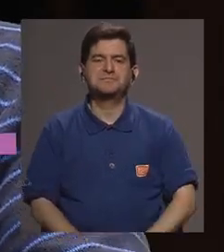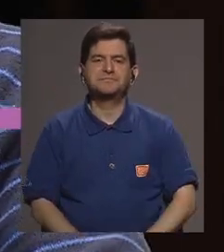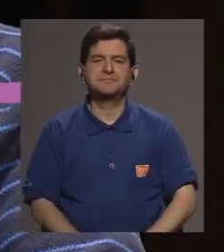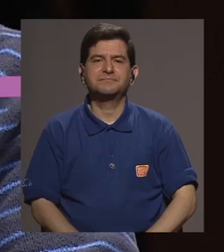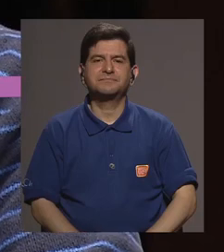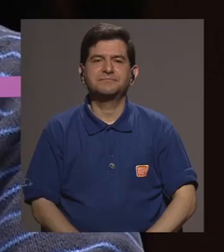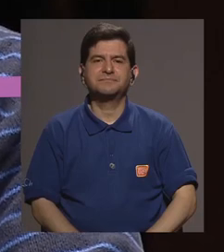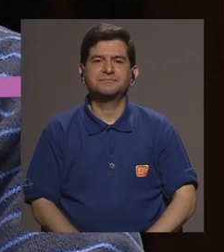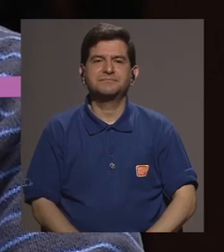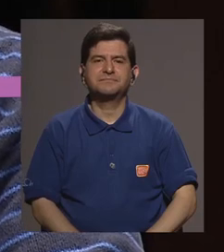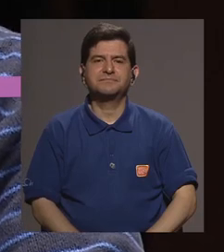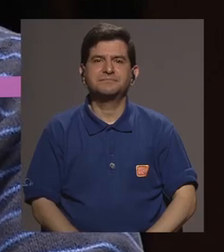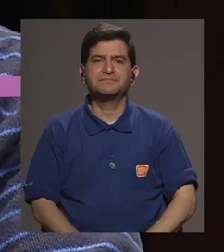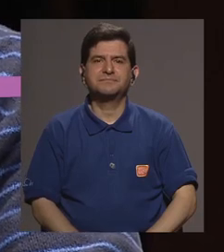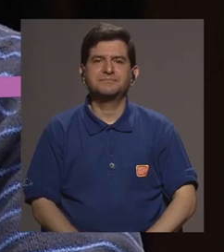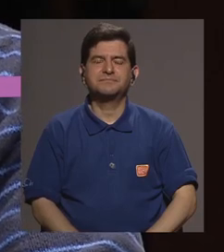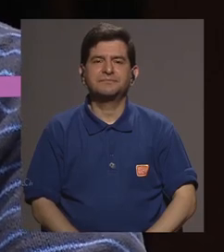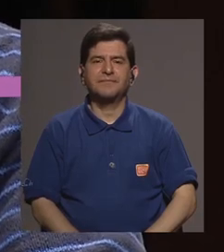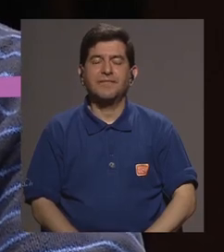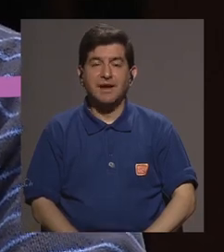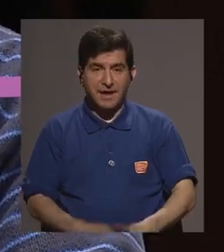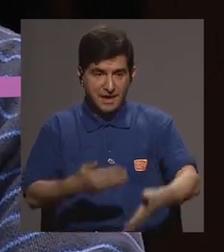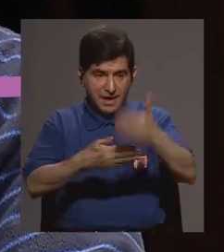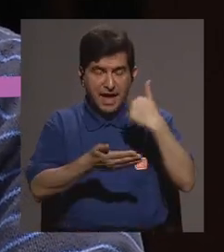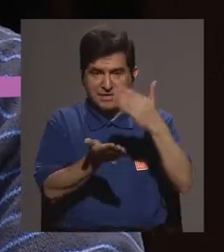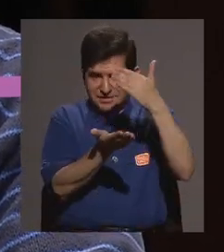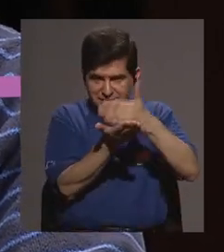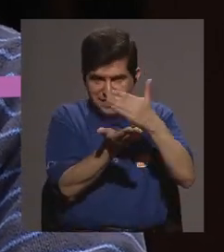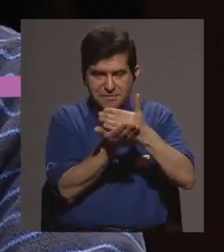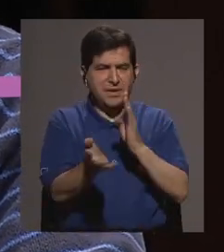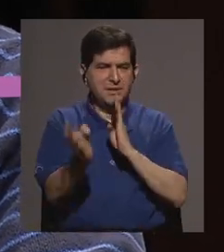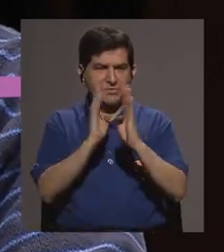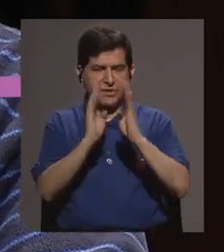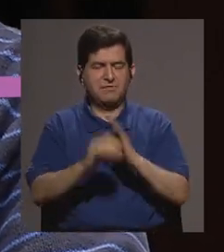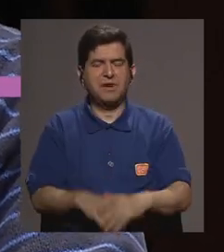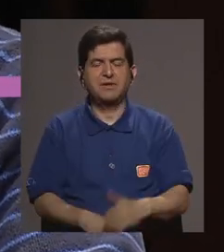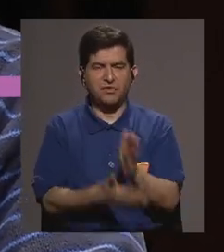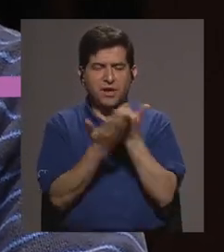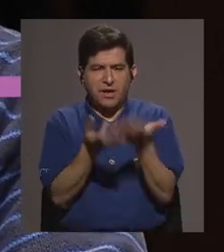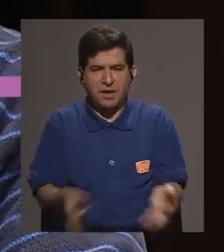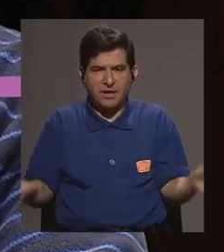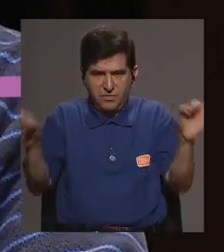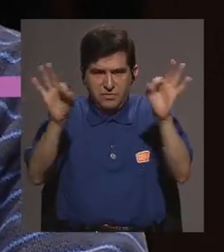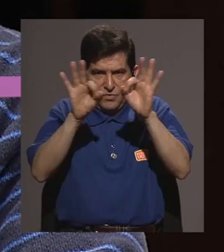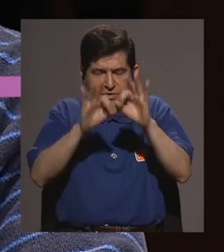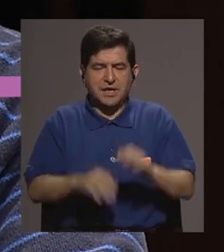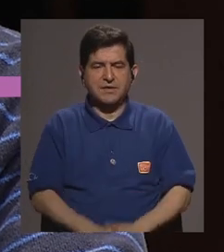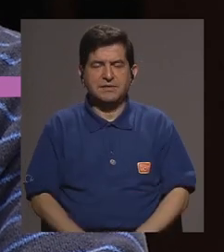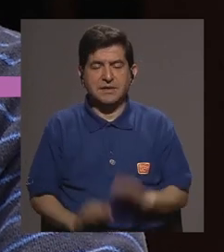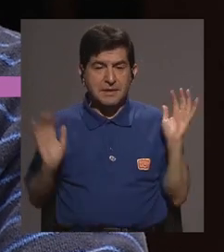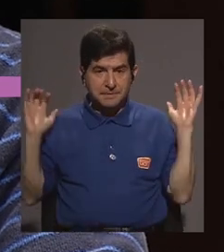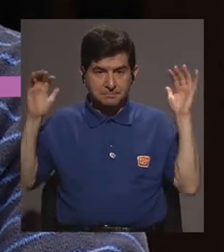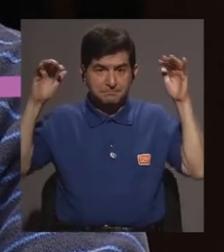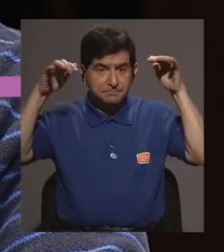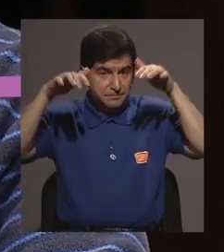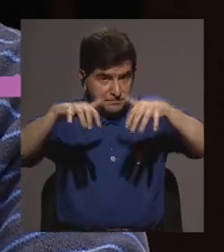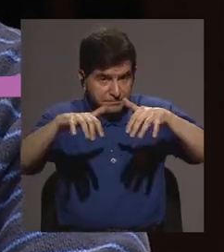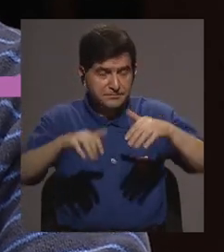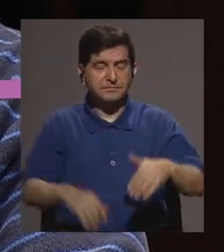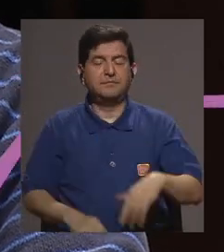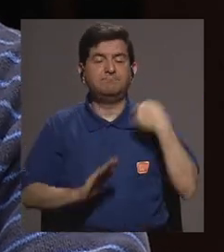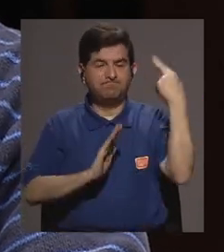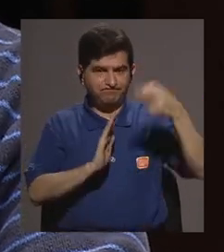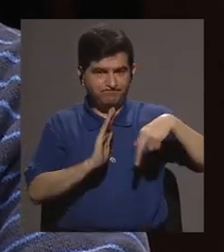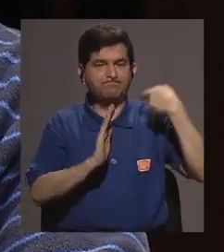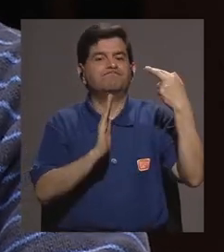interpase conversábamos de que algo fundamental porque la importancia de las migraciones tiene